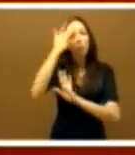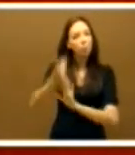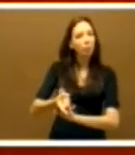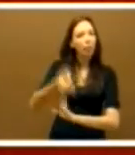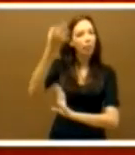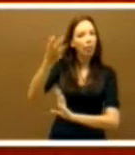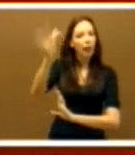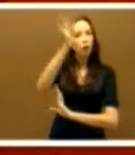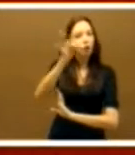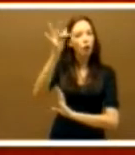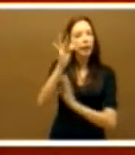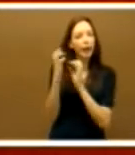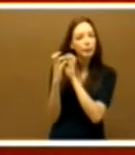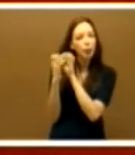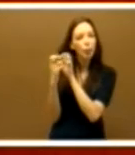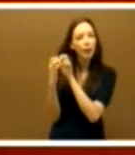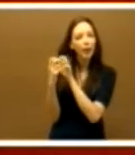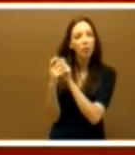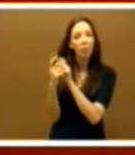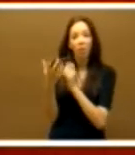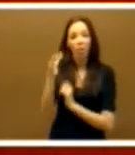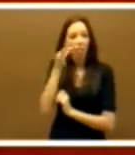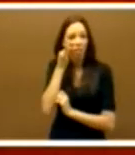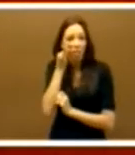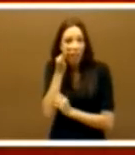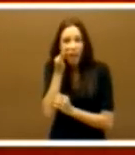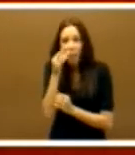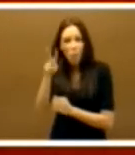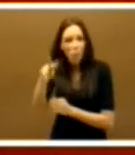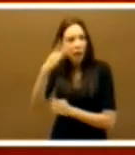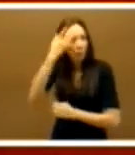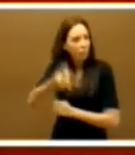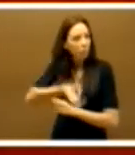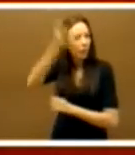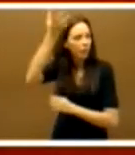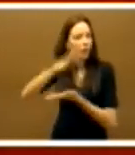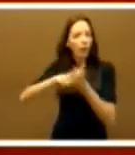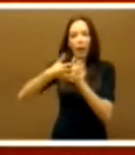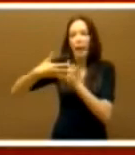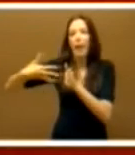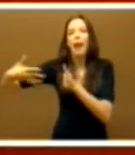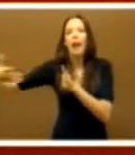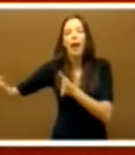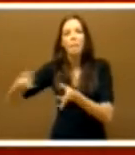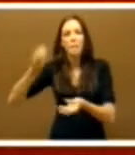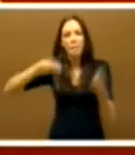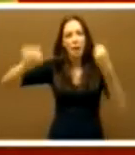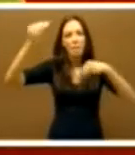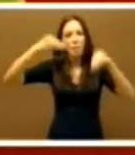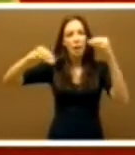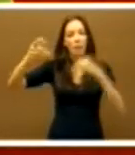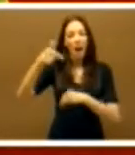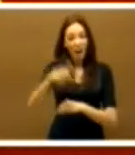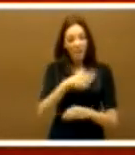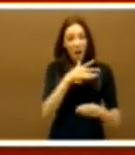conspiración que era como el unicornio que nunca existió pero que daba para mucho. Entonces, se va a seguir explicando desde aquí la teoría del pacto, de los